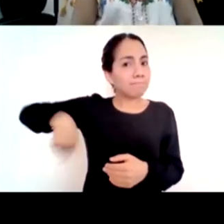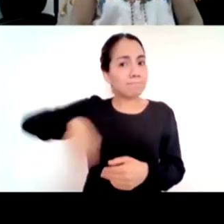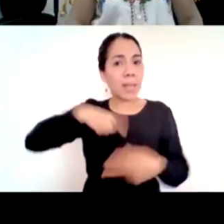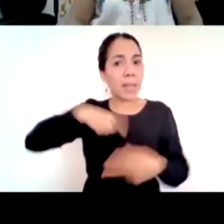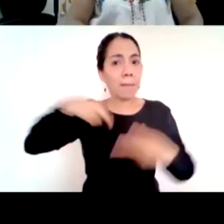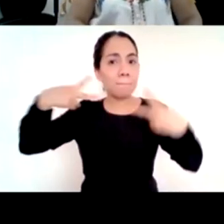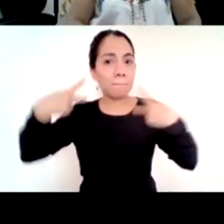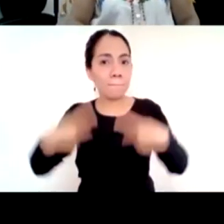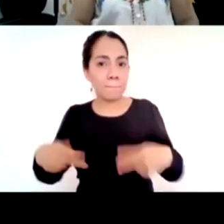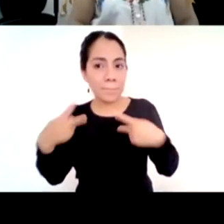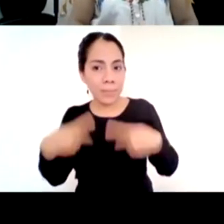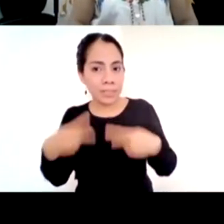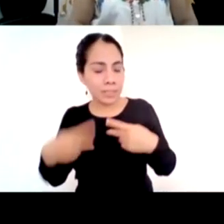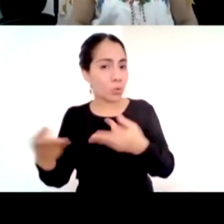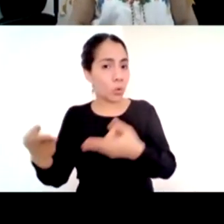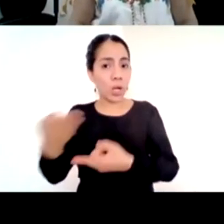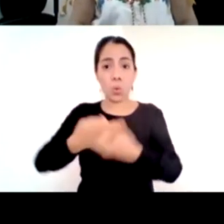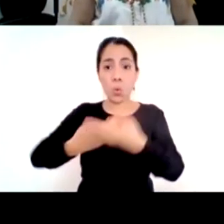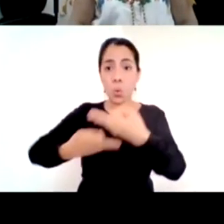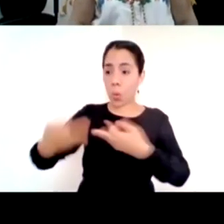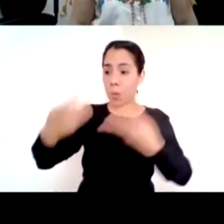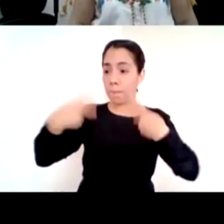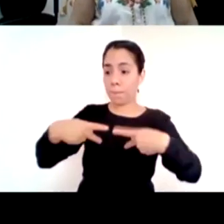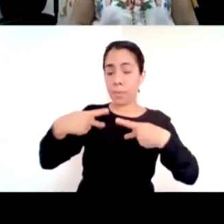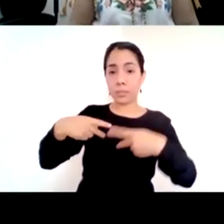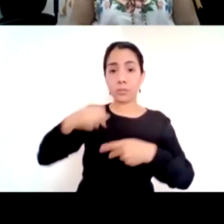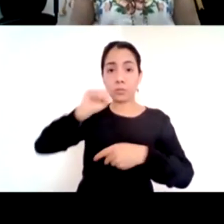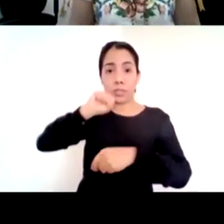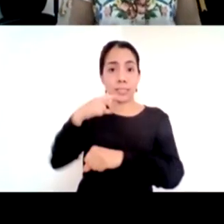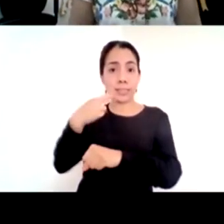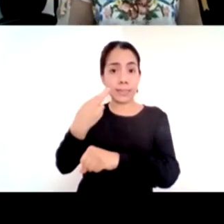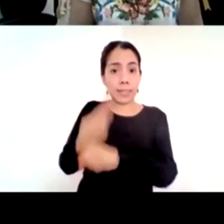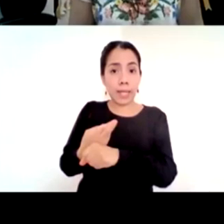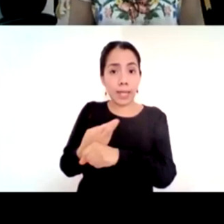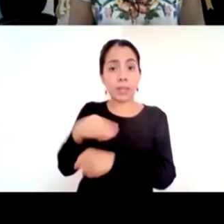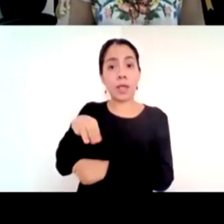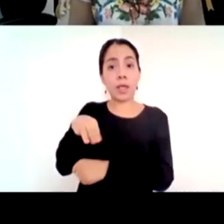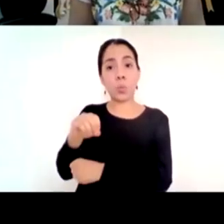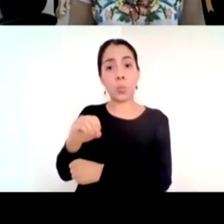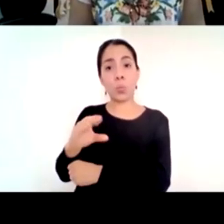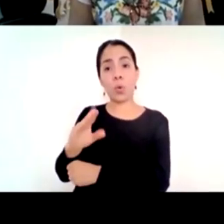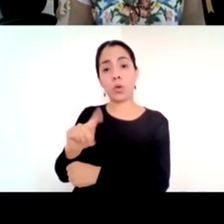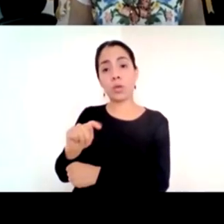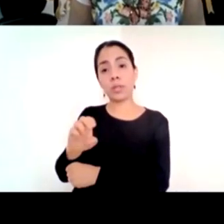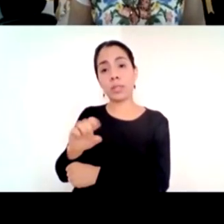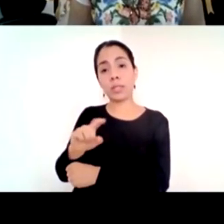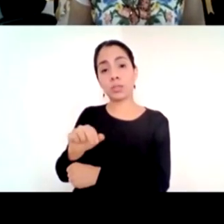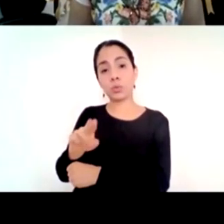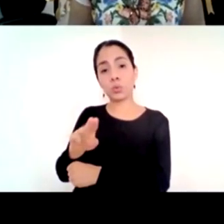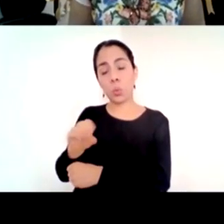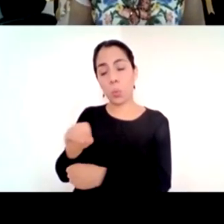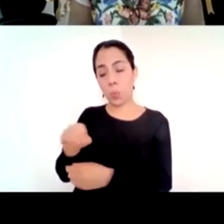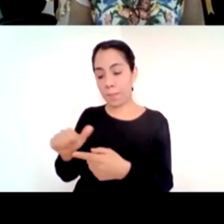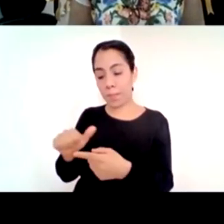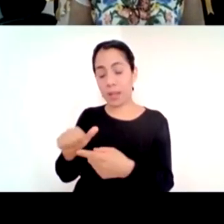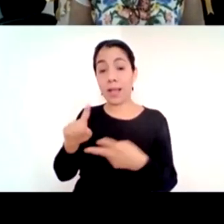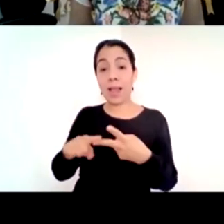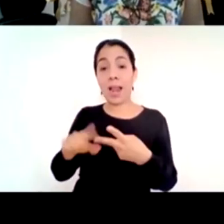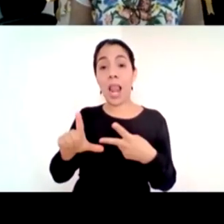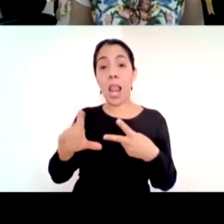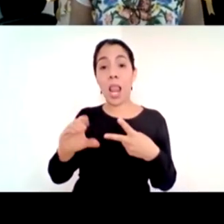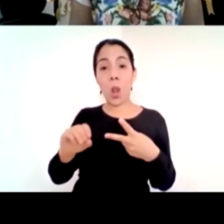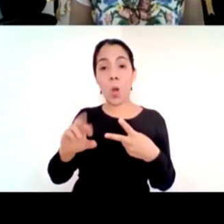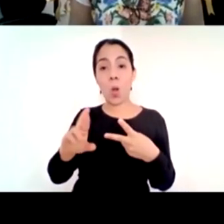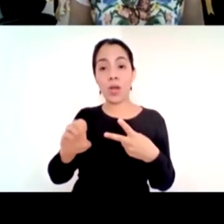Mocosuma mis compañeros y aquí le agradezco enormemente a Loreto a Luis Humberto la verdad es que son